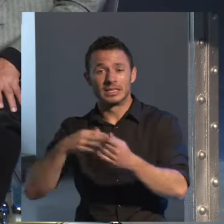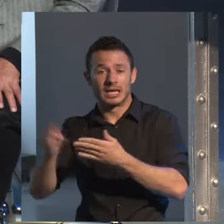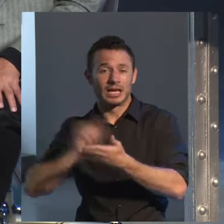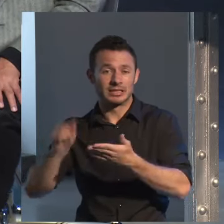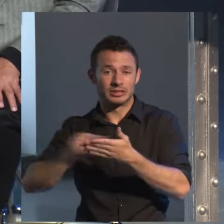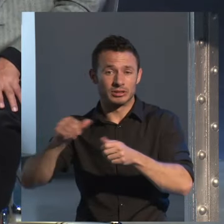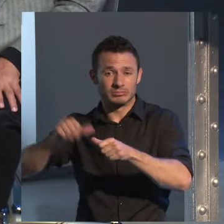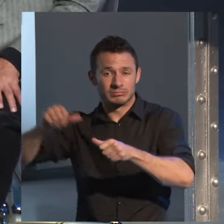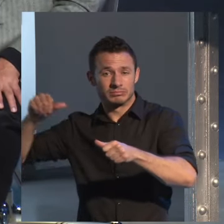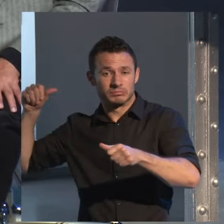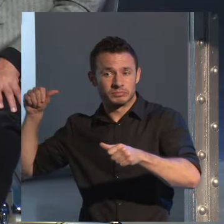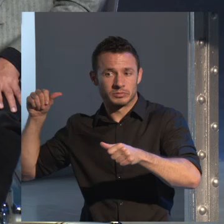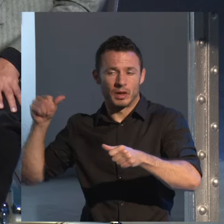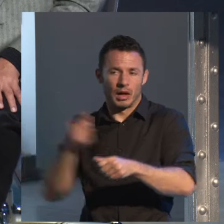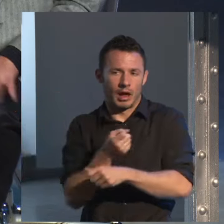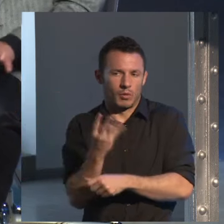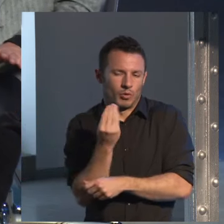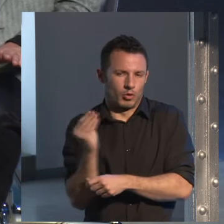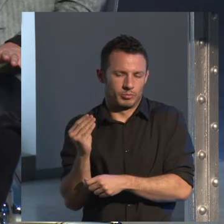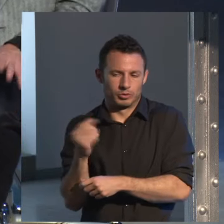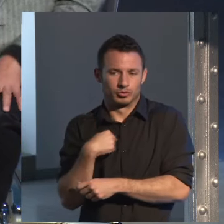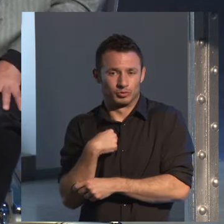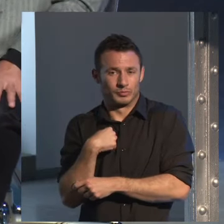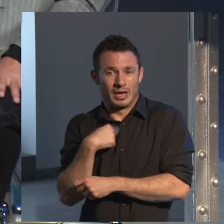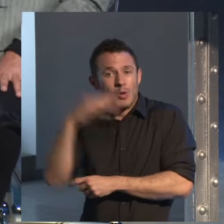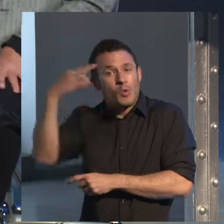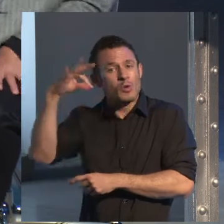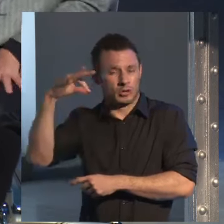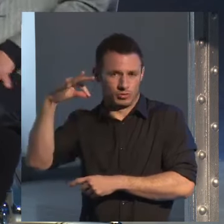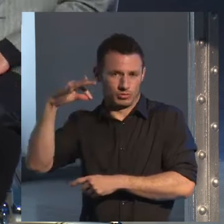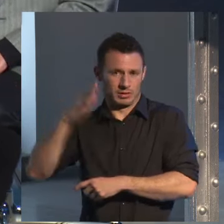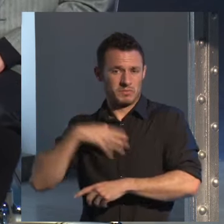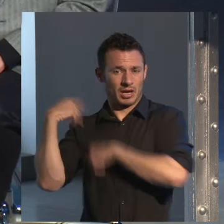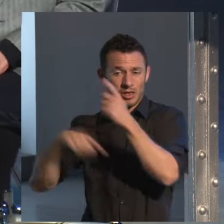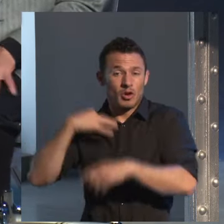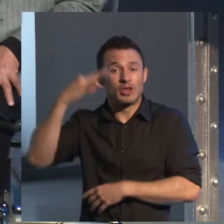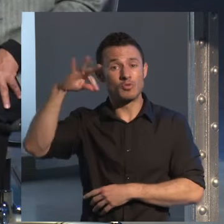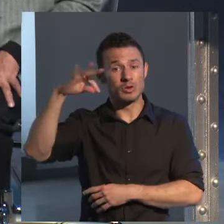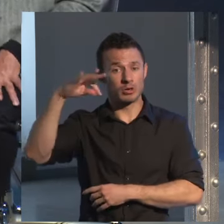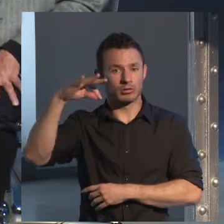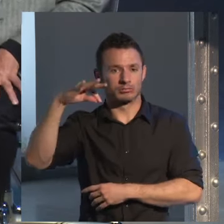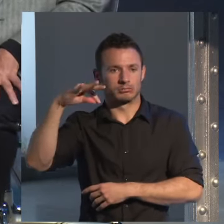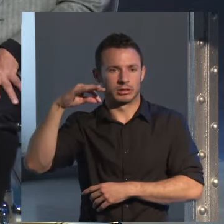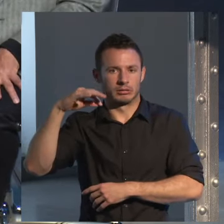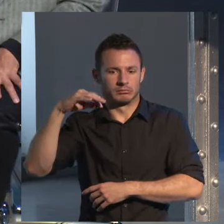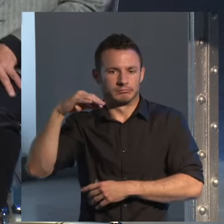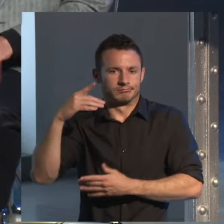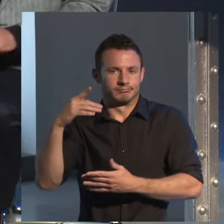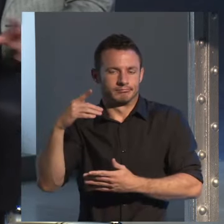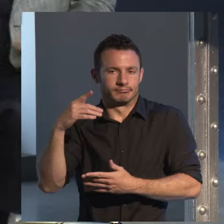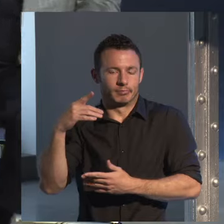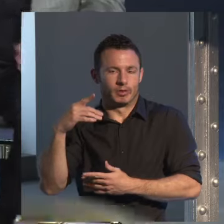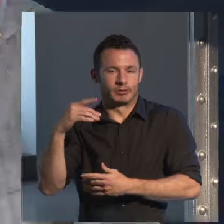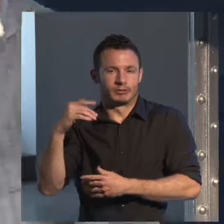más jóvenes que yo, pero yo soy el único de mi generación. Y durante muchos años, cuando se